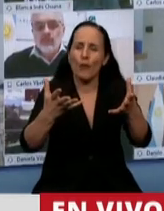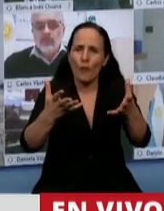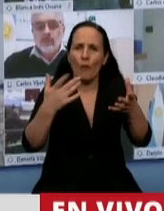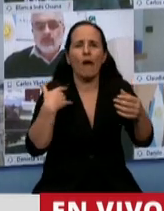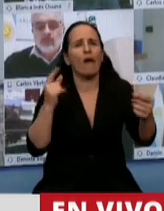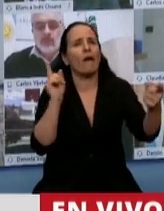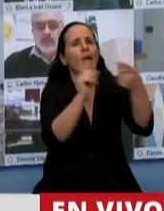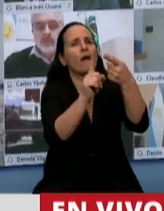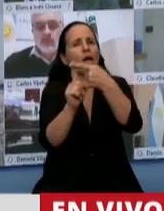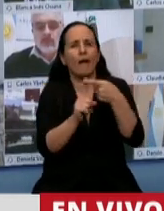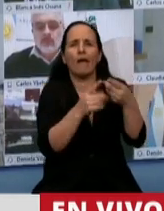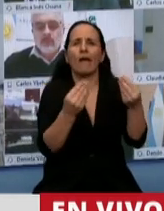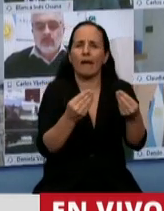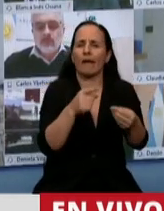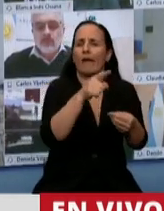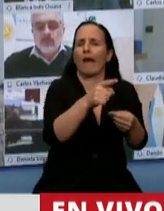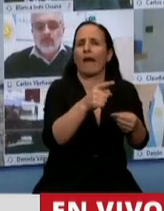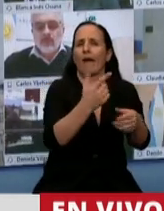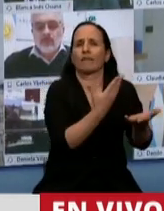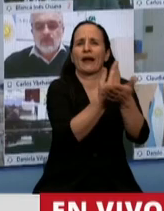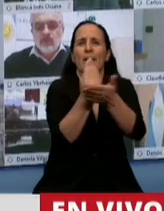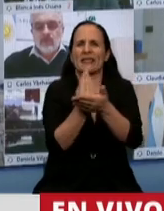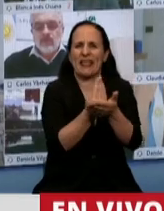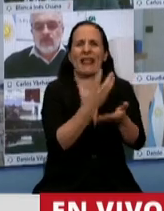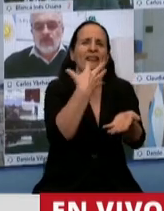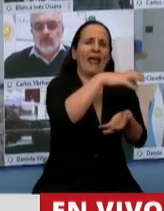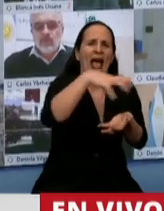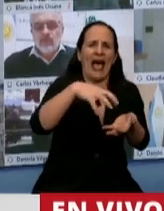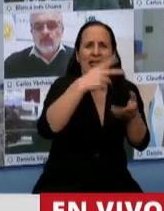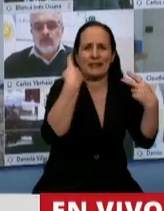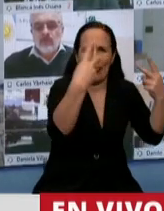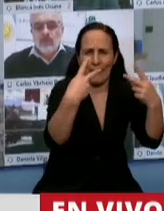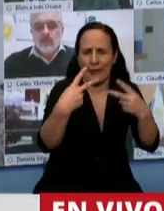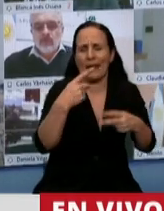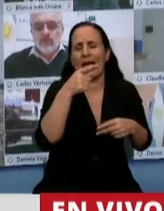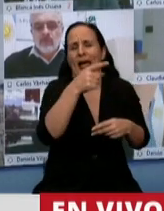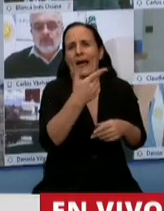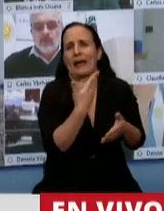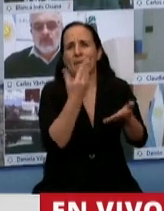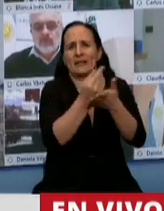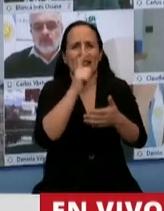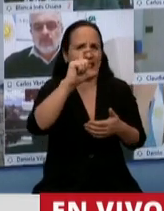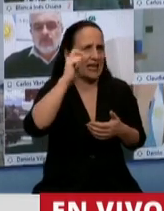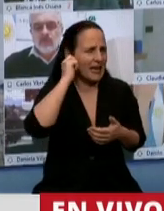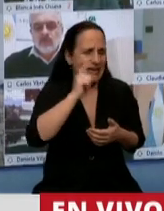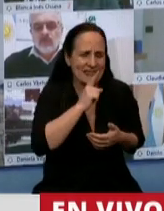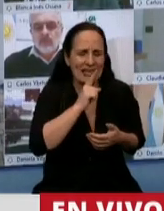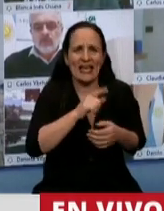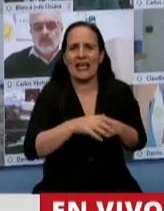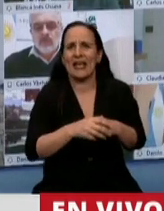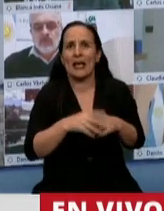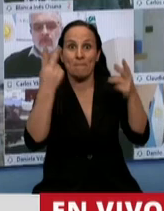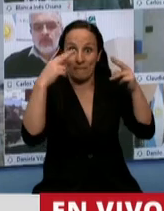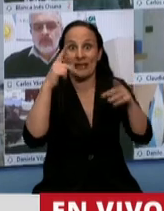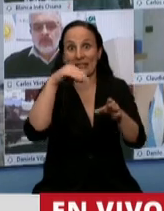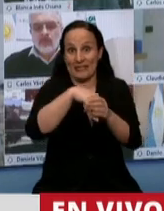los sectores hoteleros, gastronómicos, agencias de viajes, como así también con la Presidenta de la CFT, quien es Ministra de